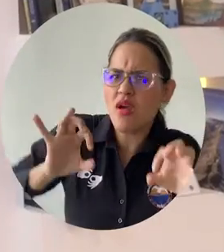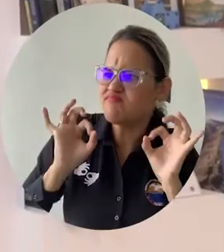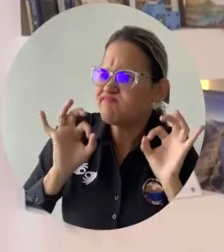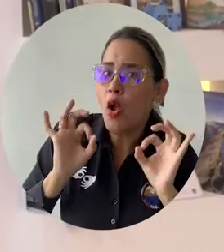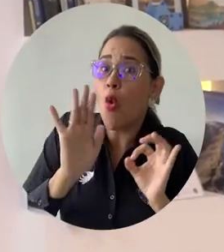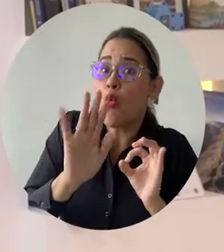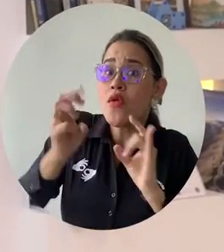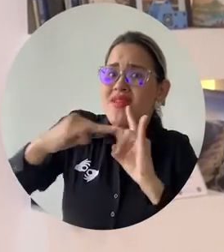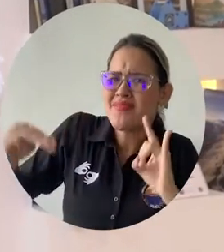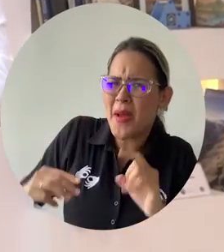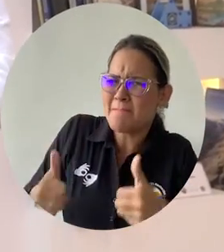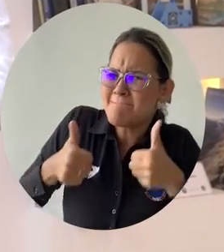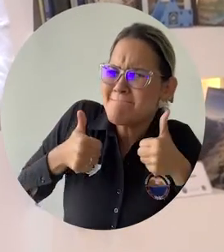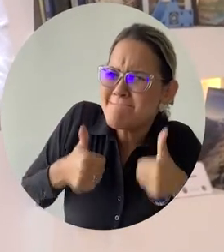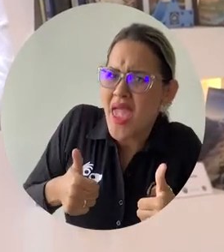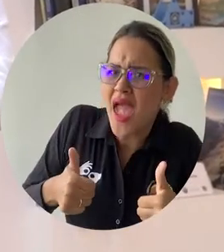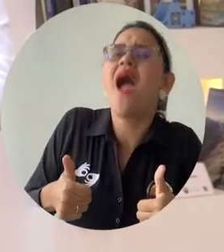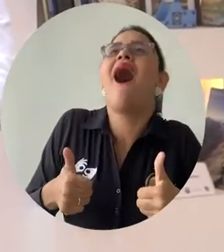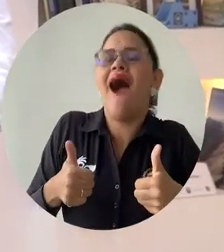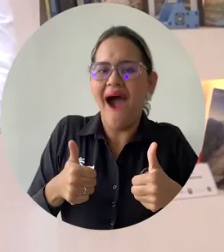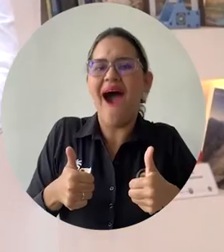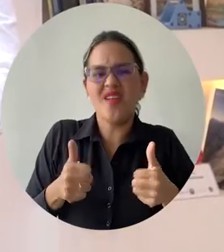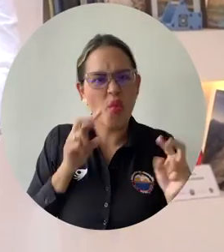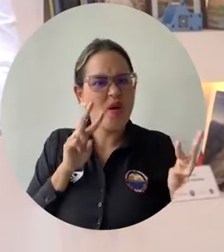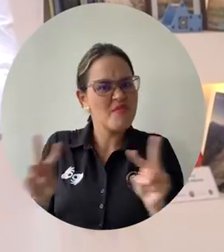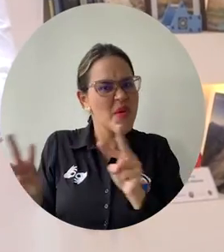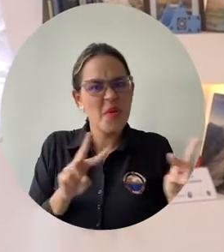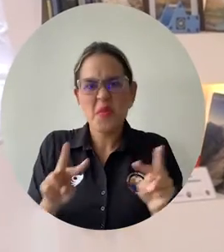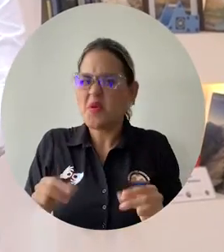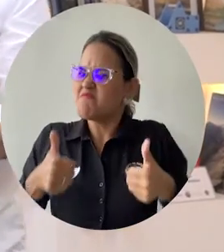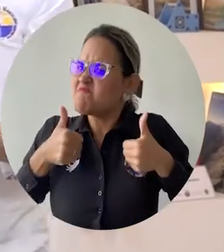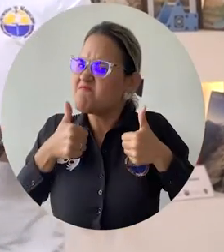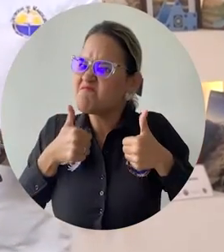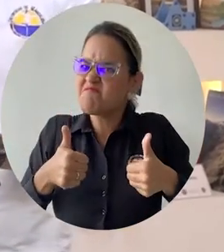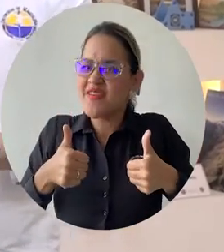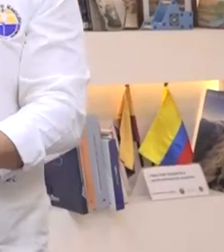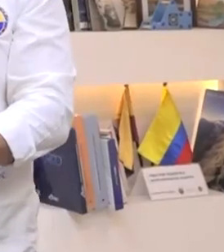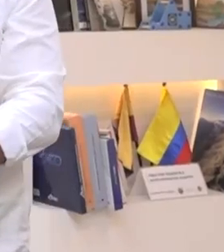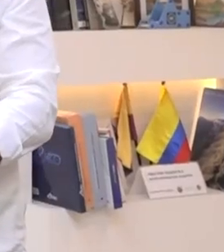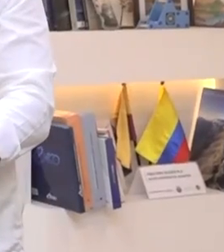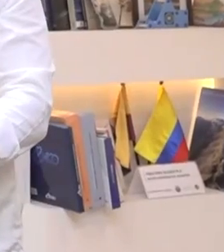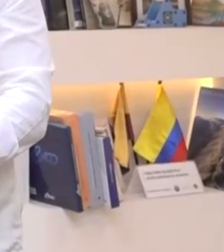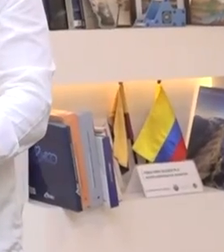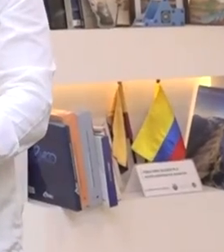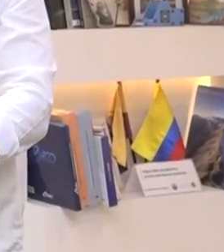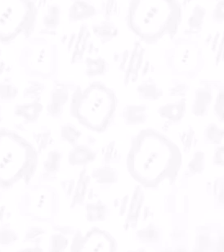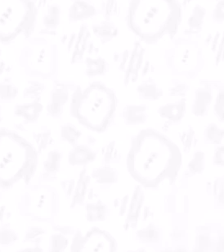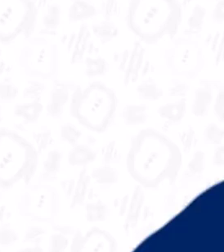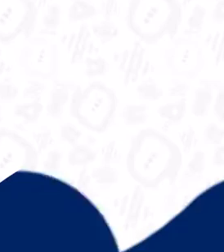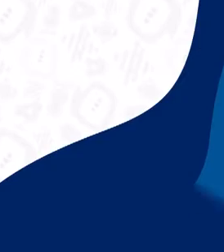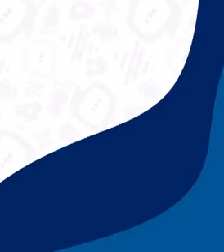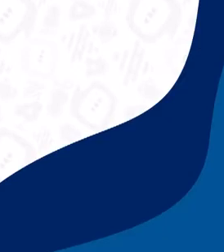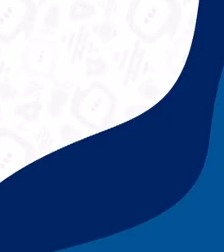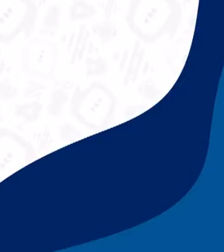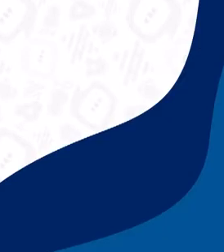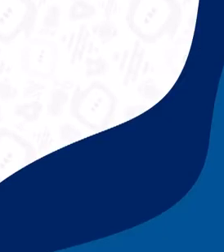transparente que ha desempeñado la Universidad de Magdalena en materia de administración y manejo de los recursos públicos.